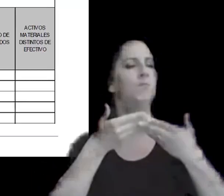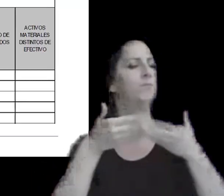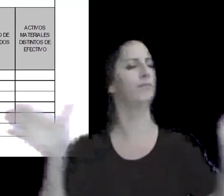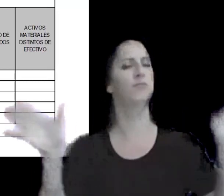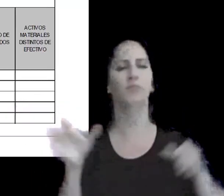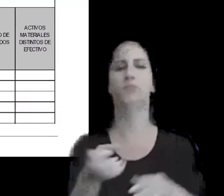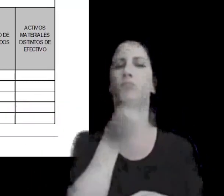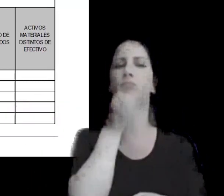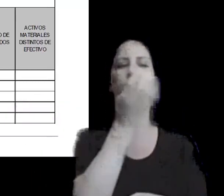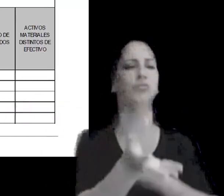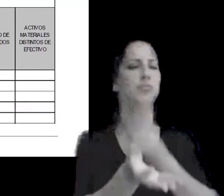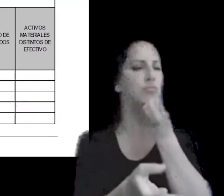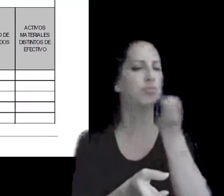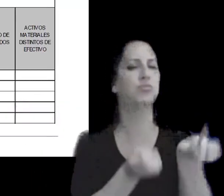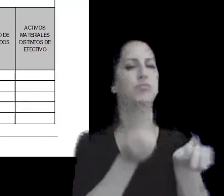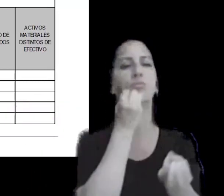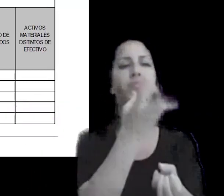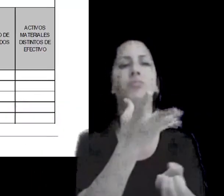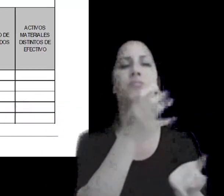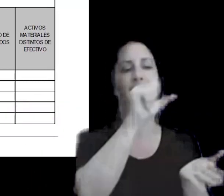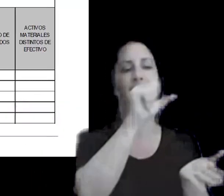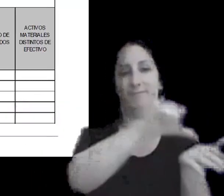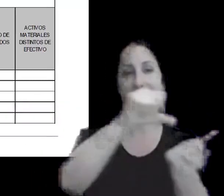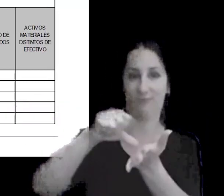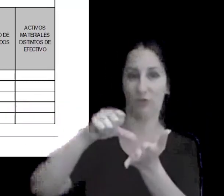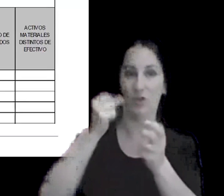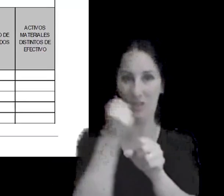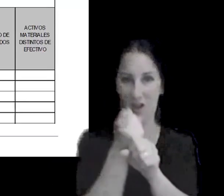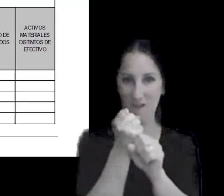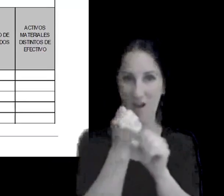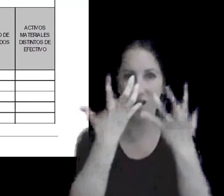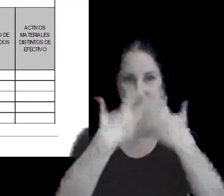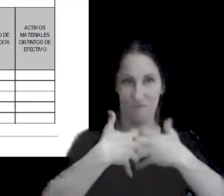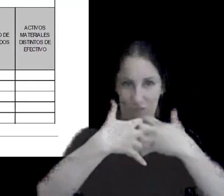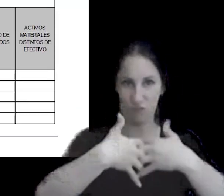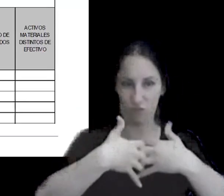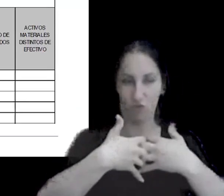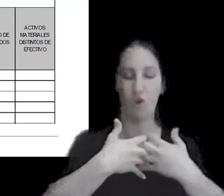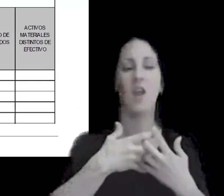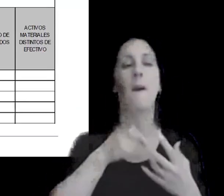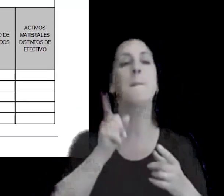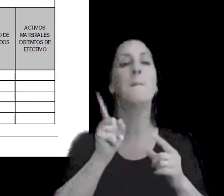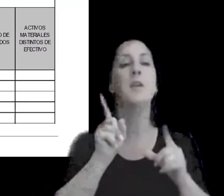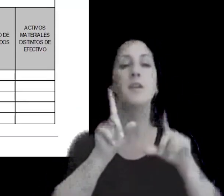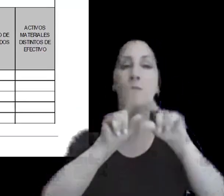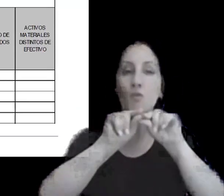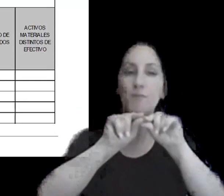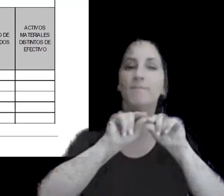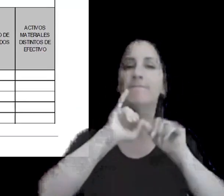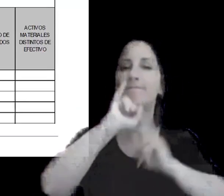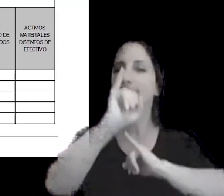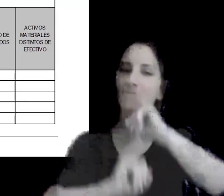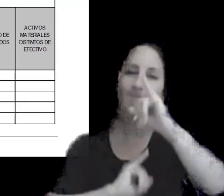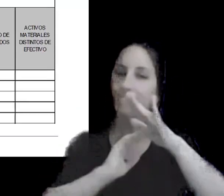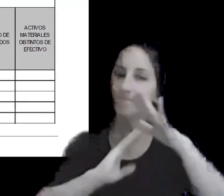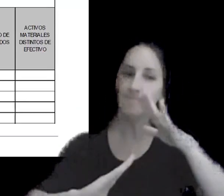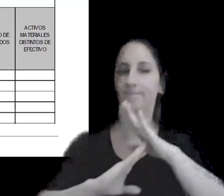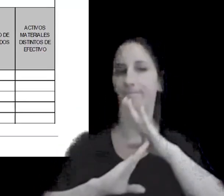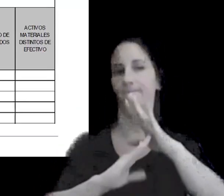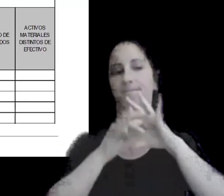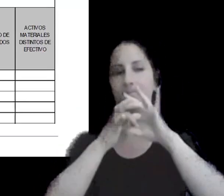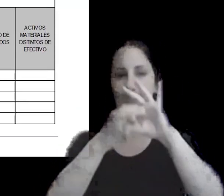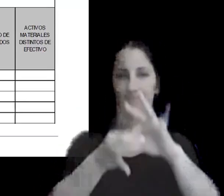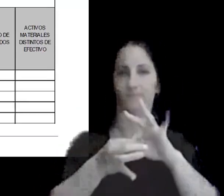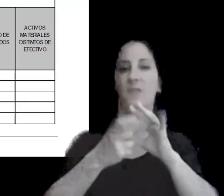cada jurisdicción fiscal donde operan con los indicadores claves relacionados con